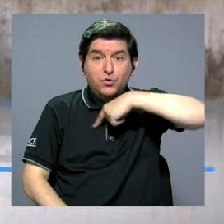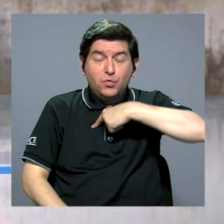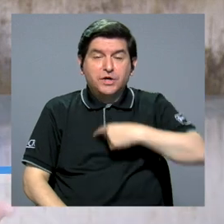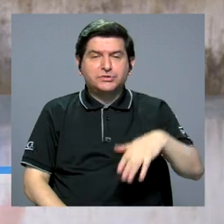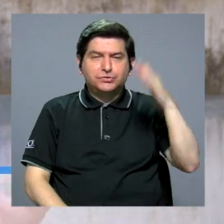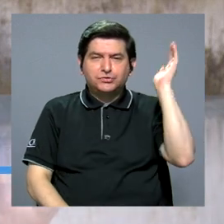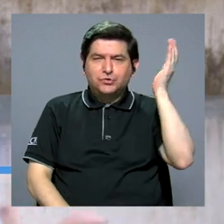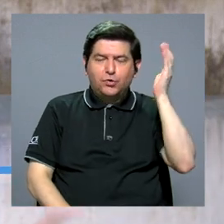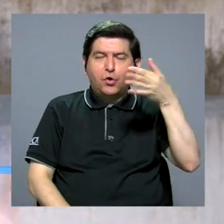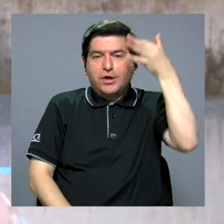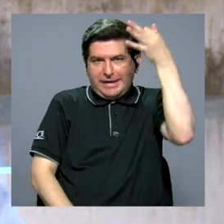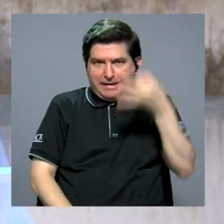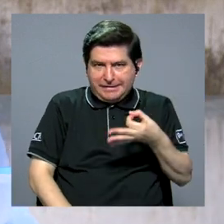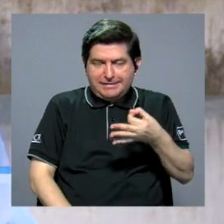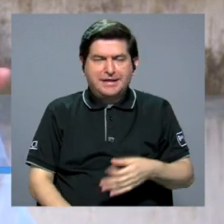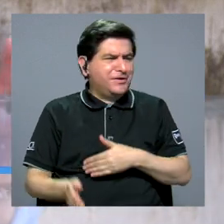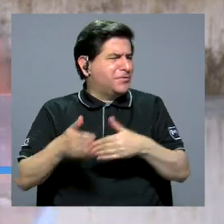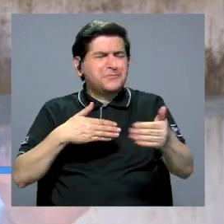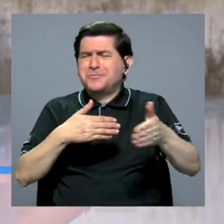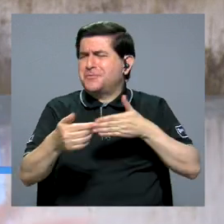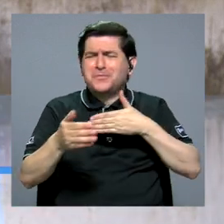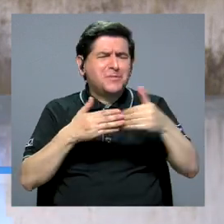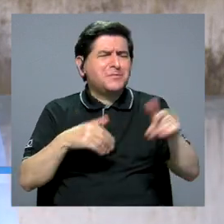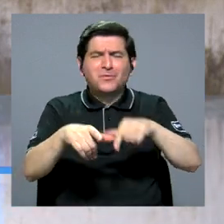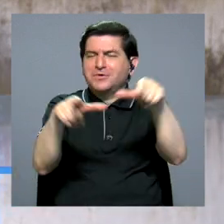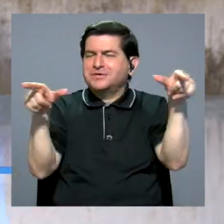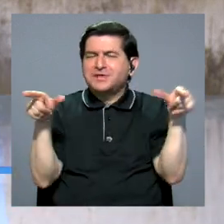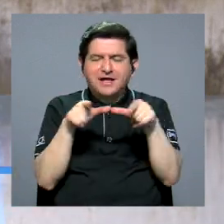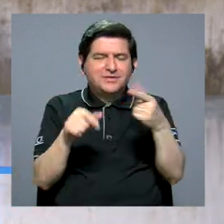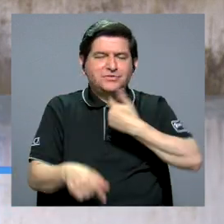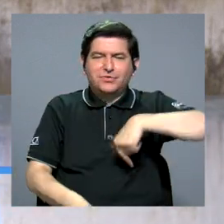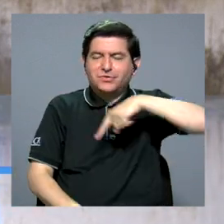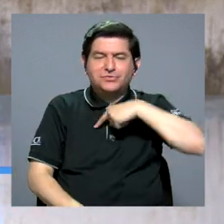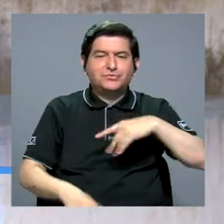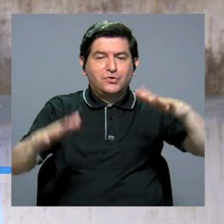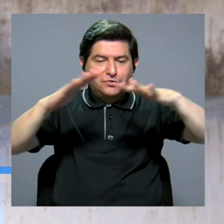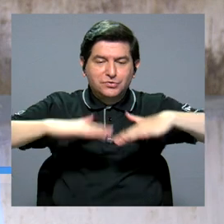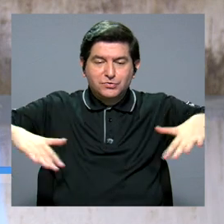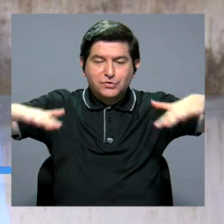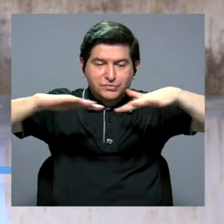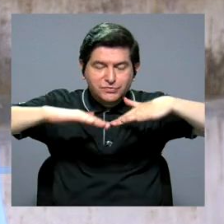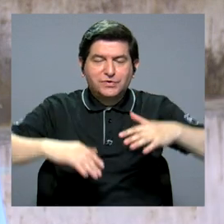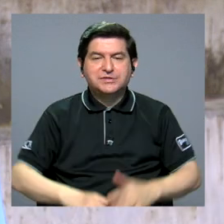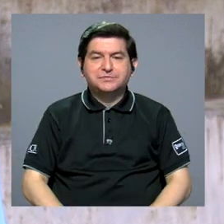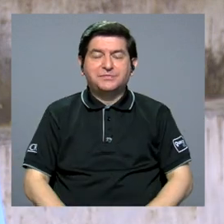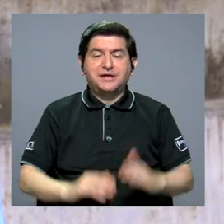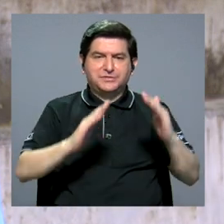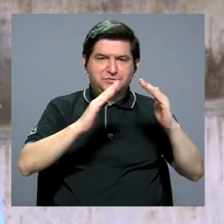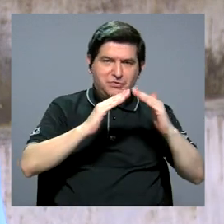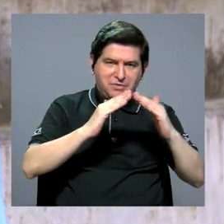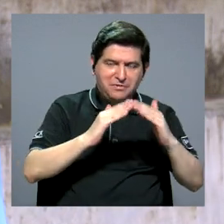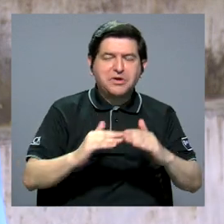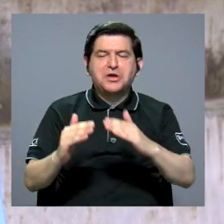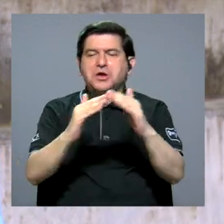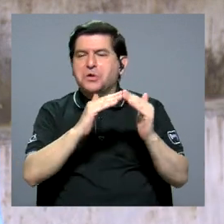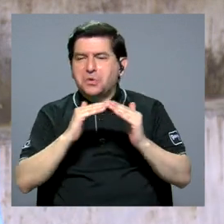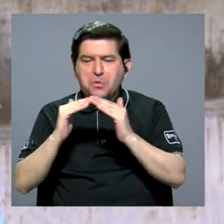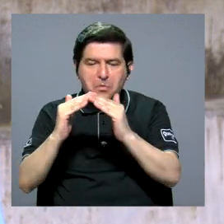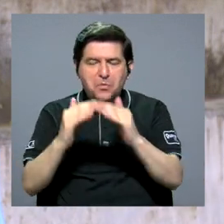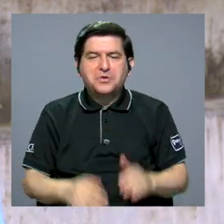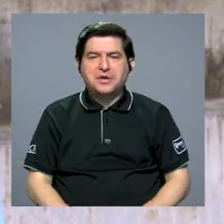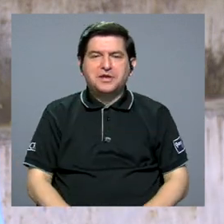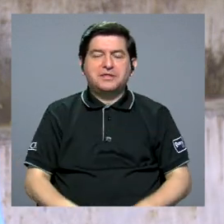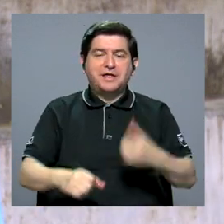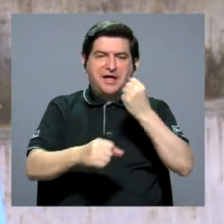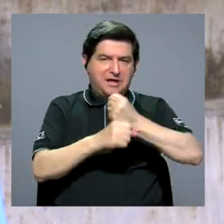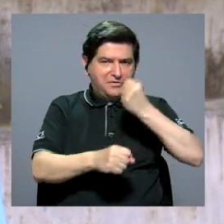discurso, nuestro posicionamiento independientemente del lugar donde estemos, en los espacios donde nosotros vivimos, en nuestras comunidades, en